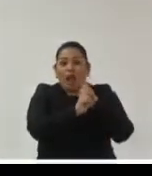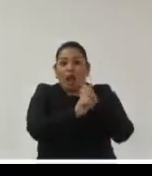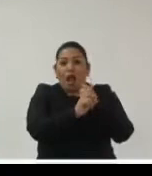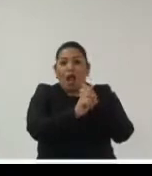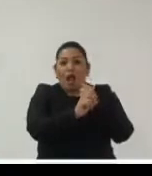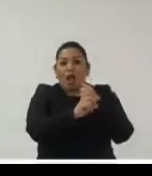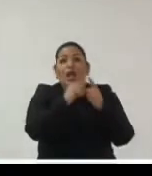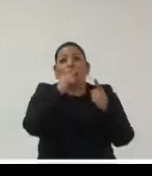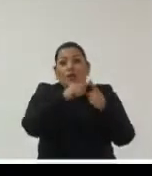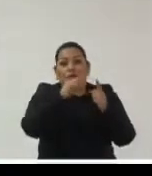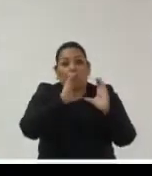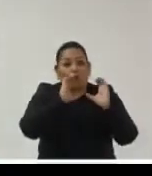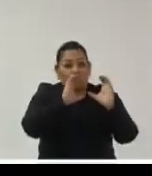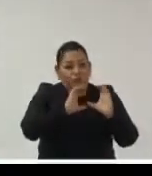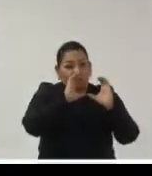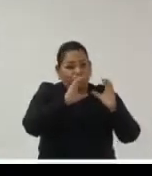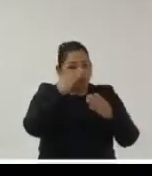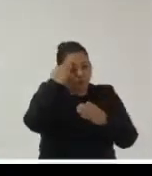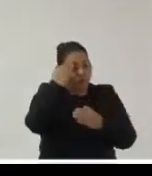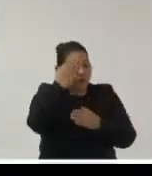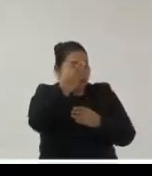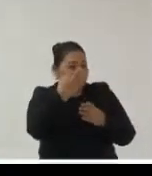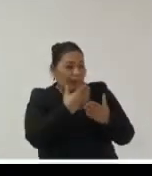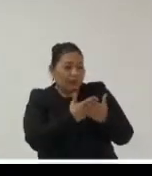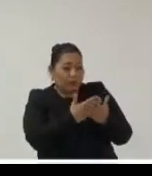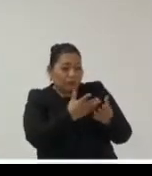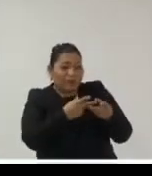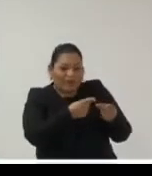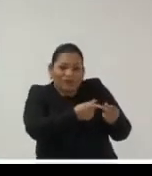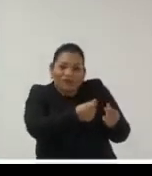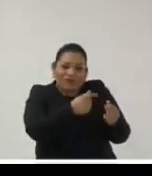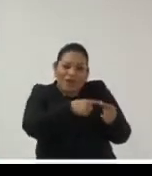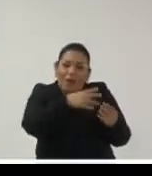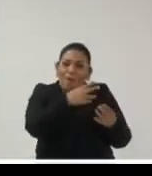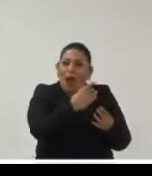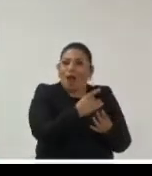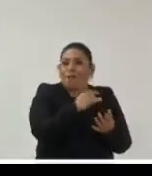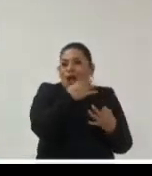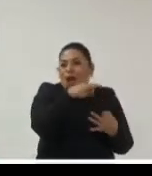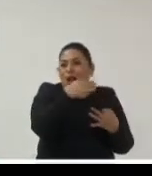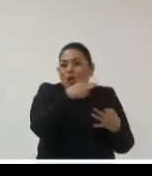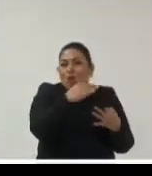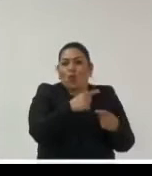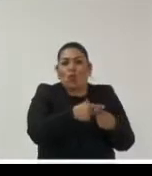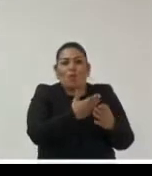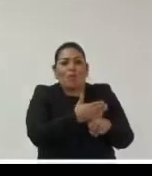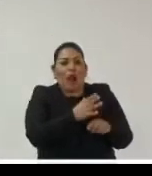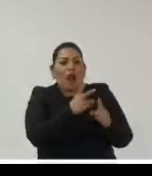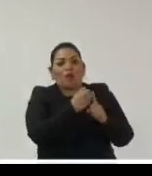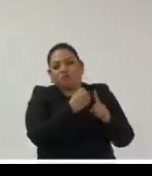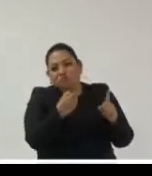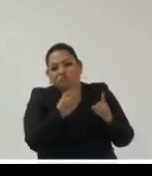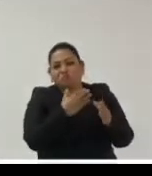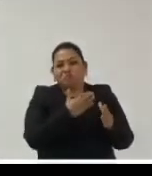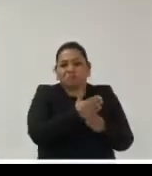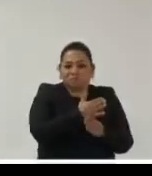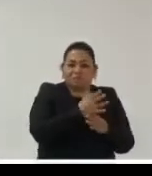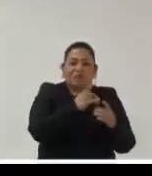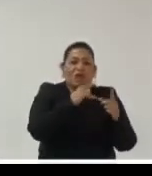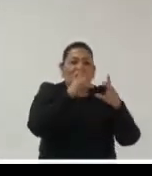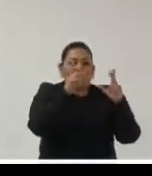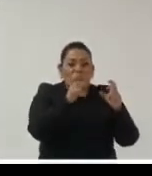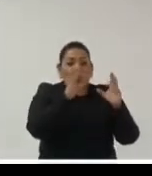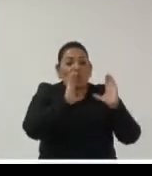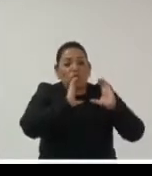asociados a su preservación en el tiempo a su acceso a su organización a su clasificación a su